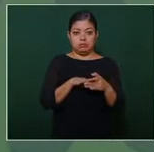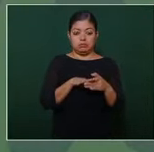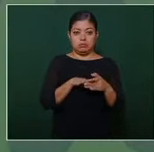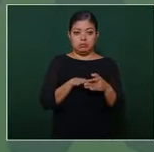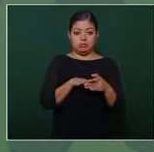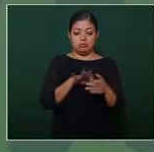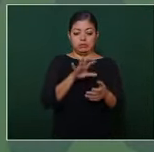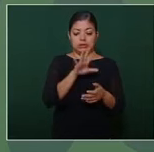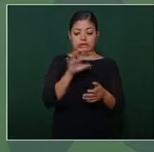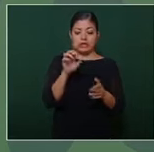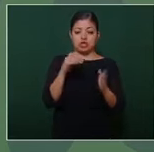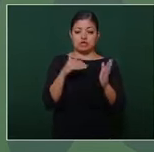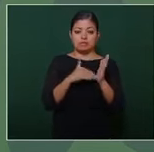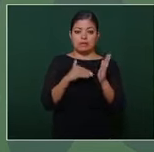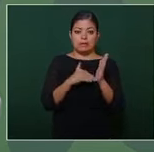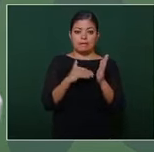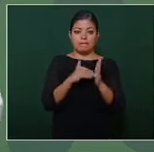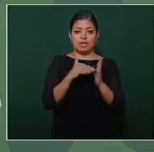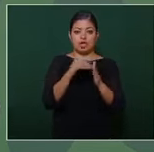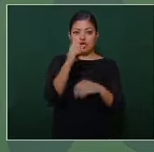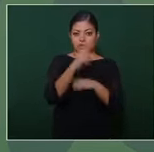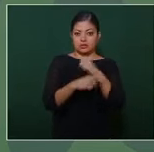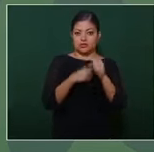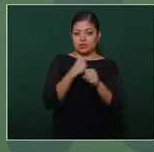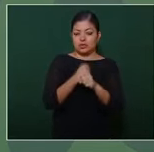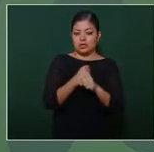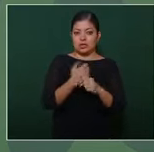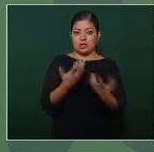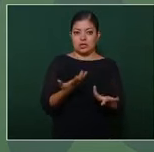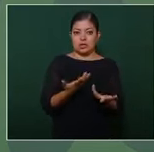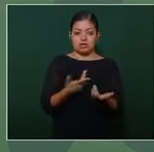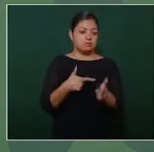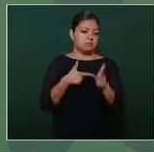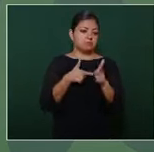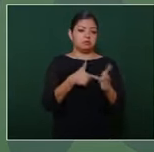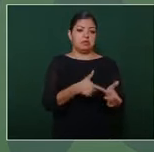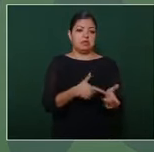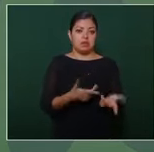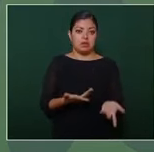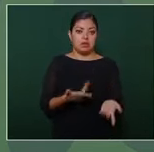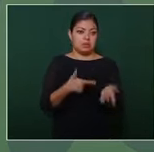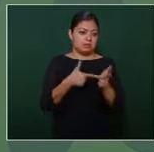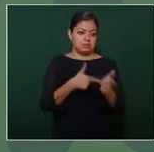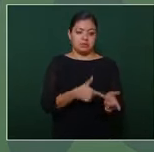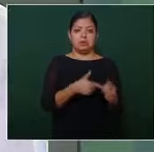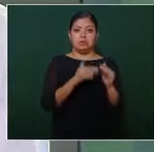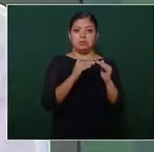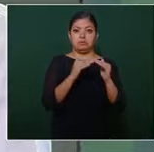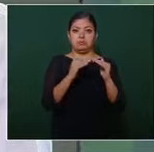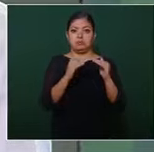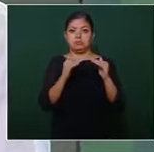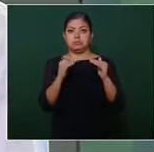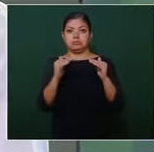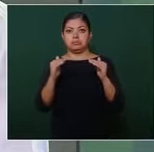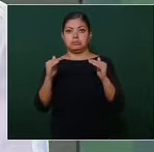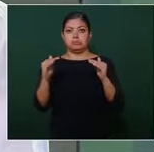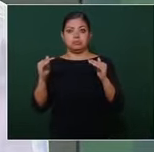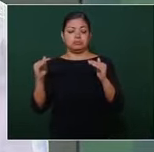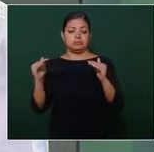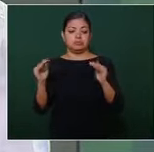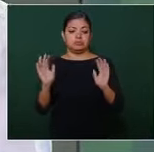500 mil millones al año de continuar así todo el año